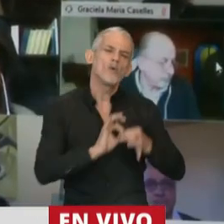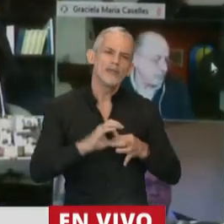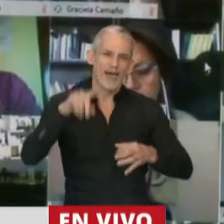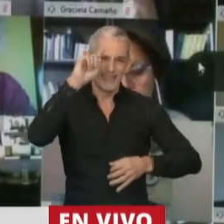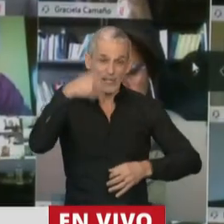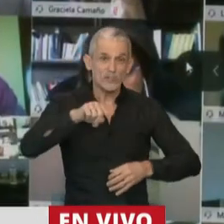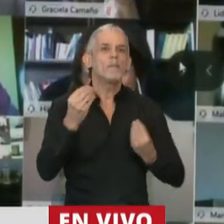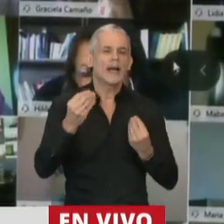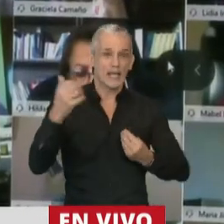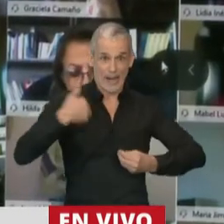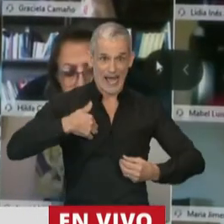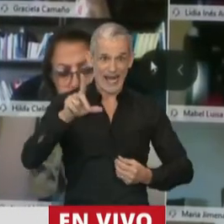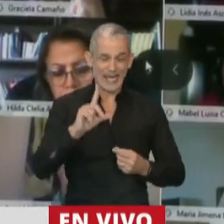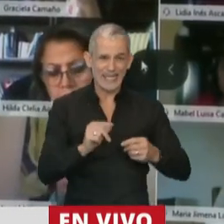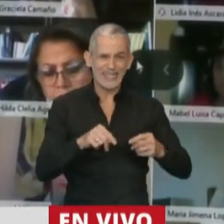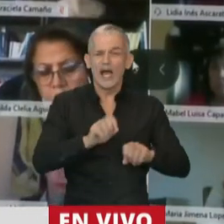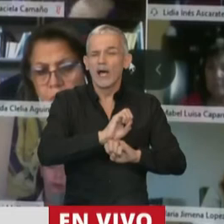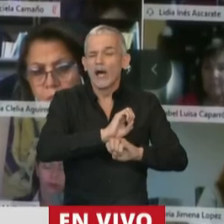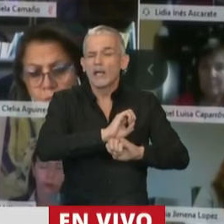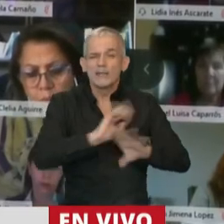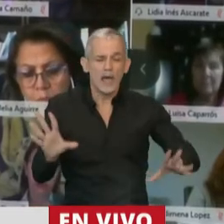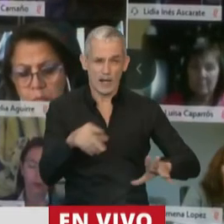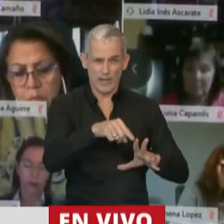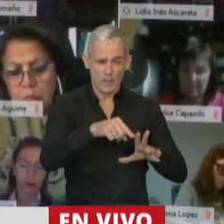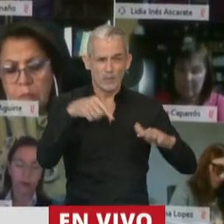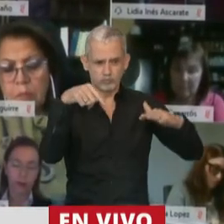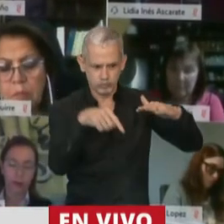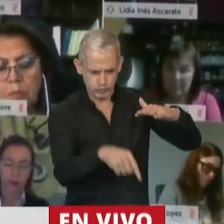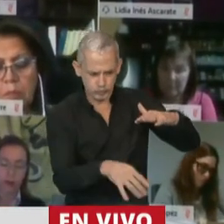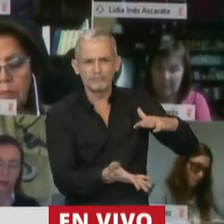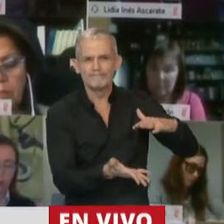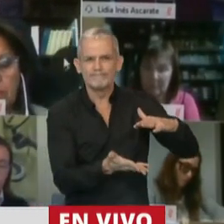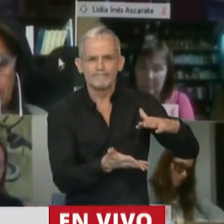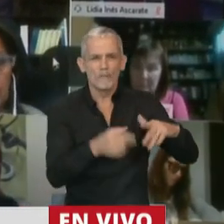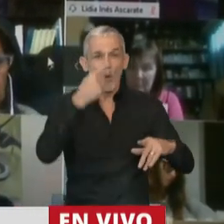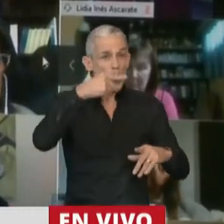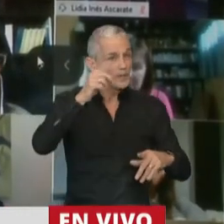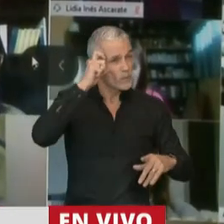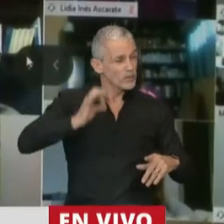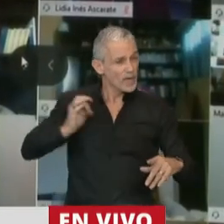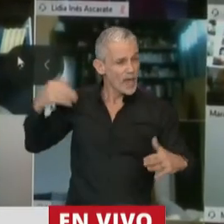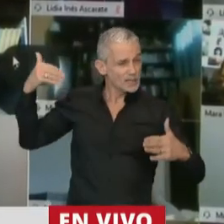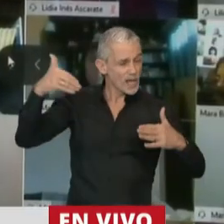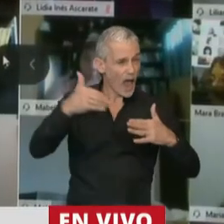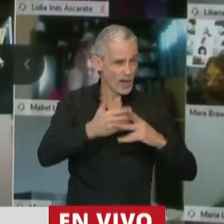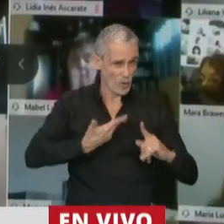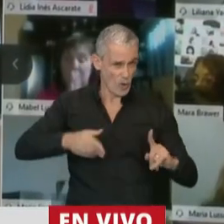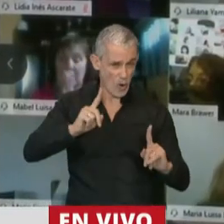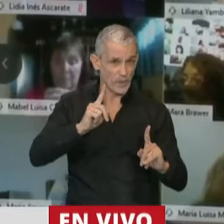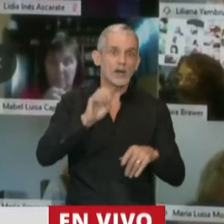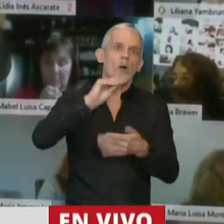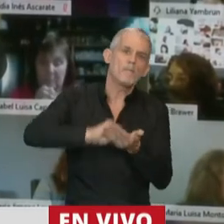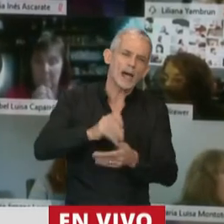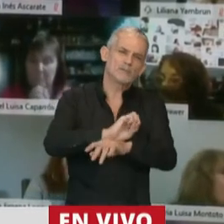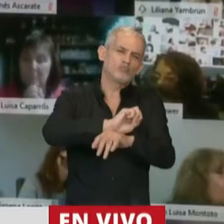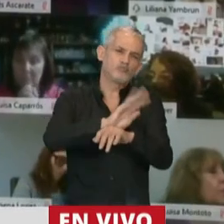para sacar el país del profundísimo pozo que nos han dejado los últimos 10 años de última y el golpe